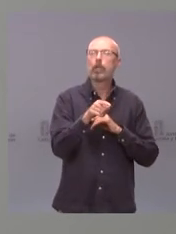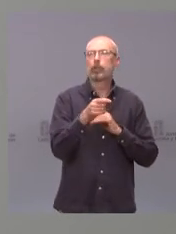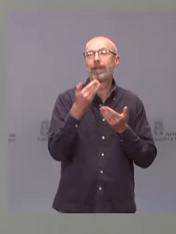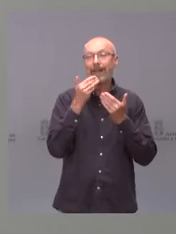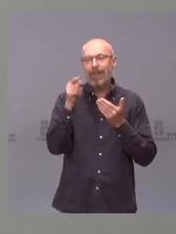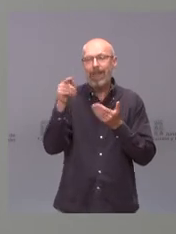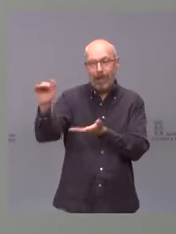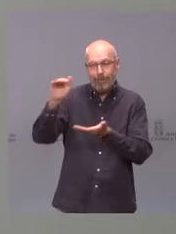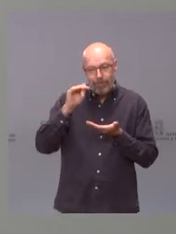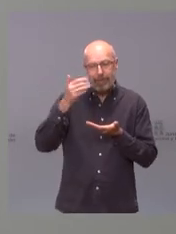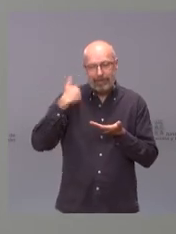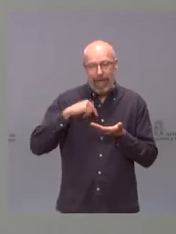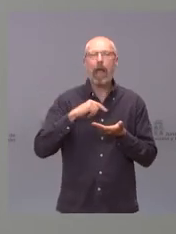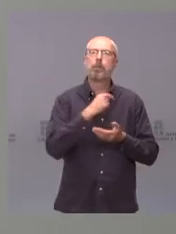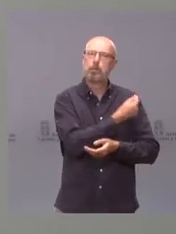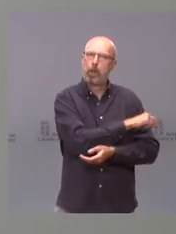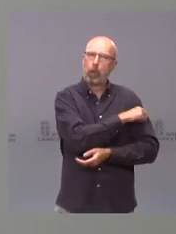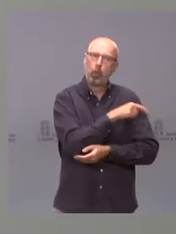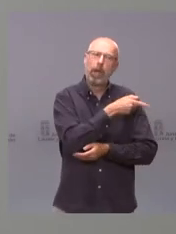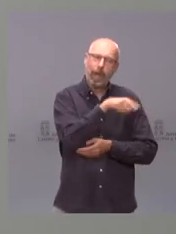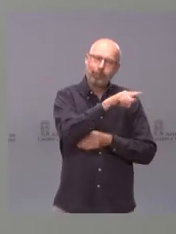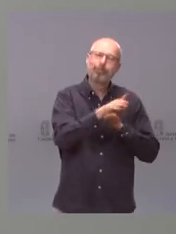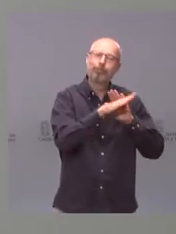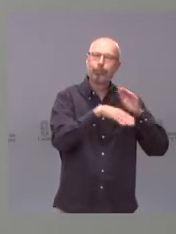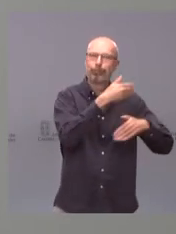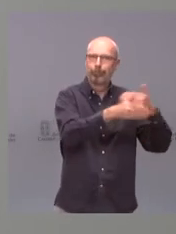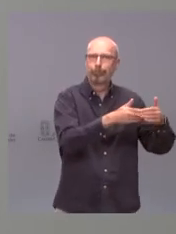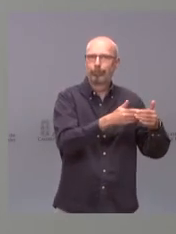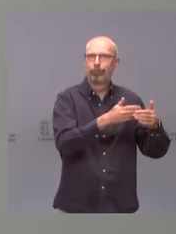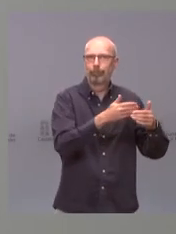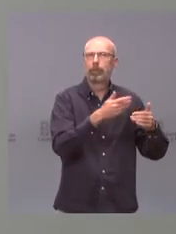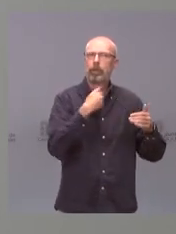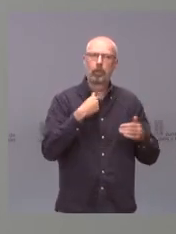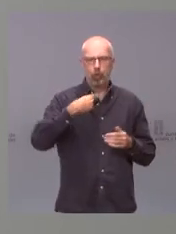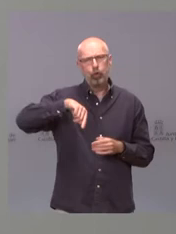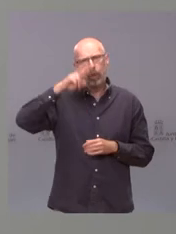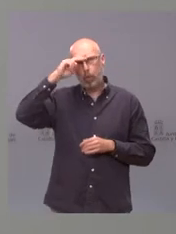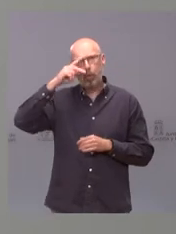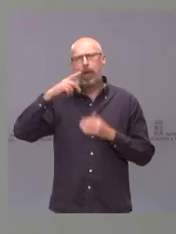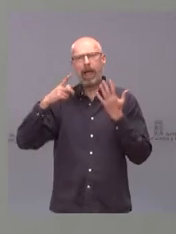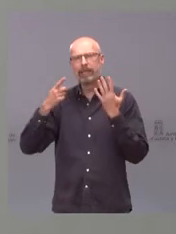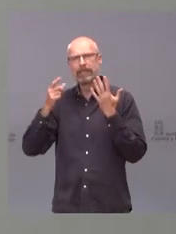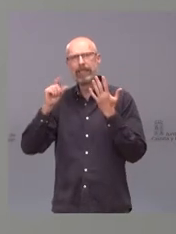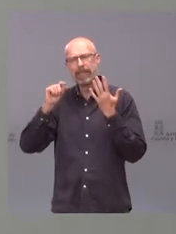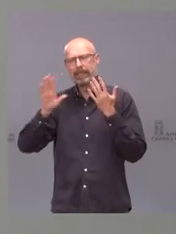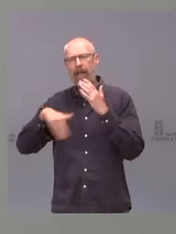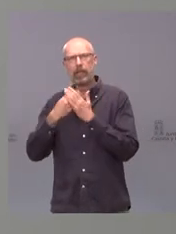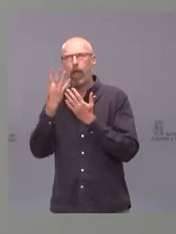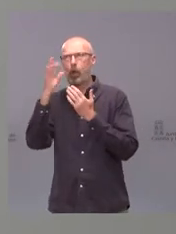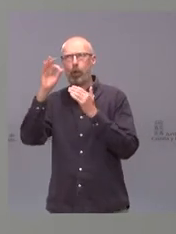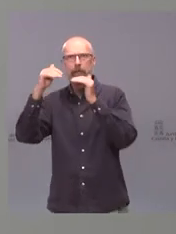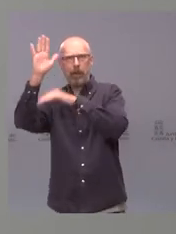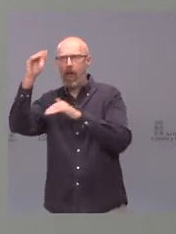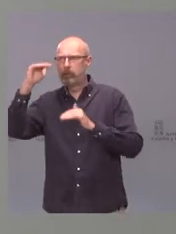en esa población que nos preocupa y nos preocupa desde los 60 a los 90 para arriba. Por lo tanto, tener vacunas